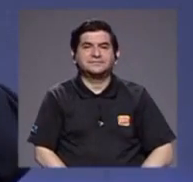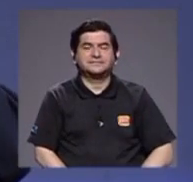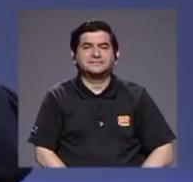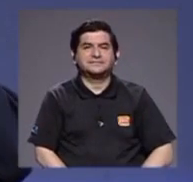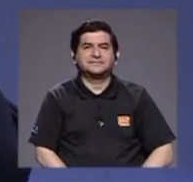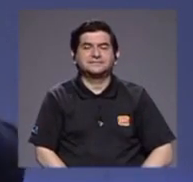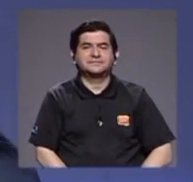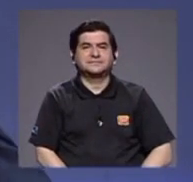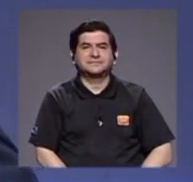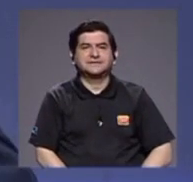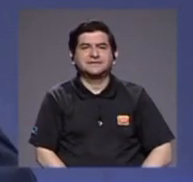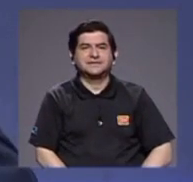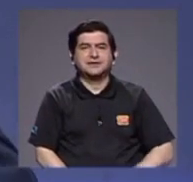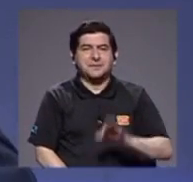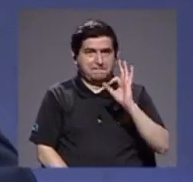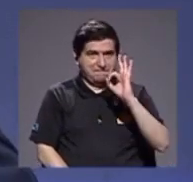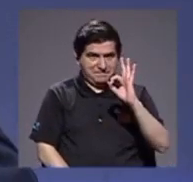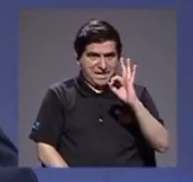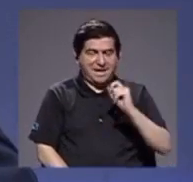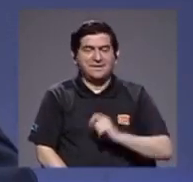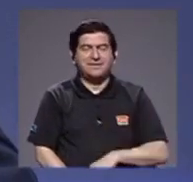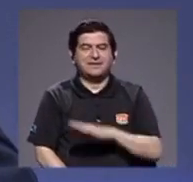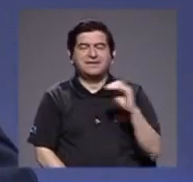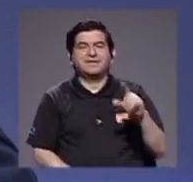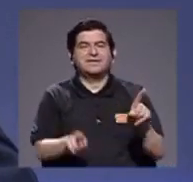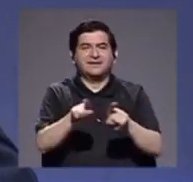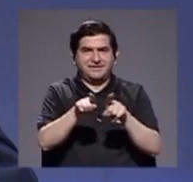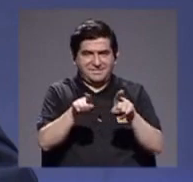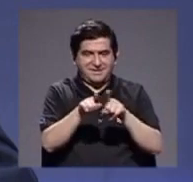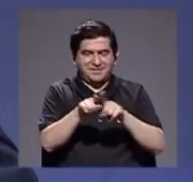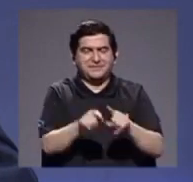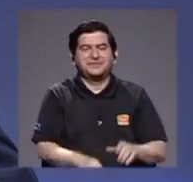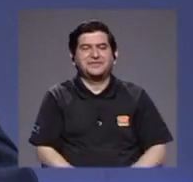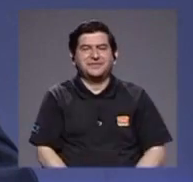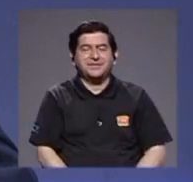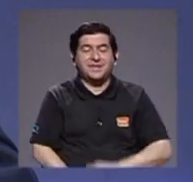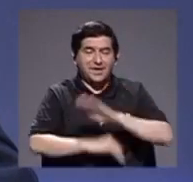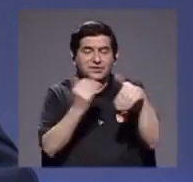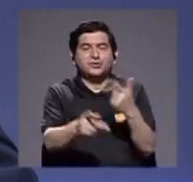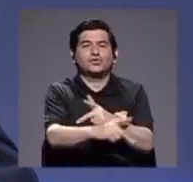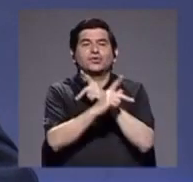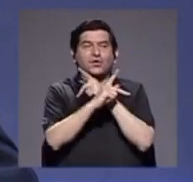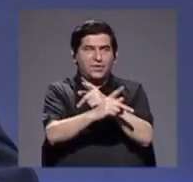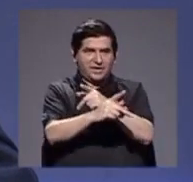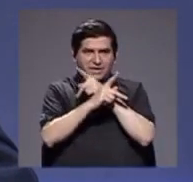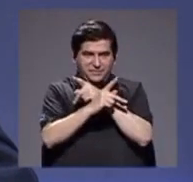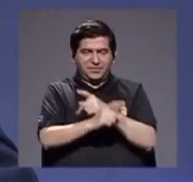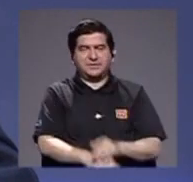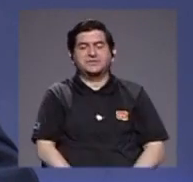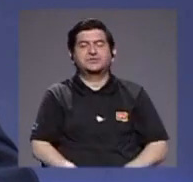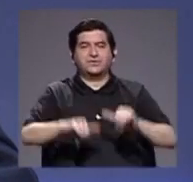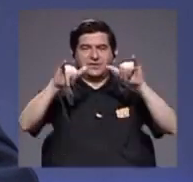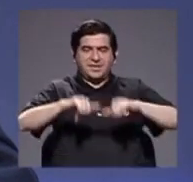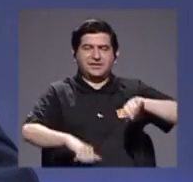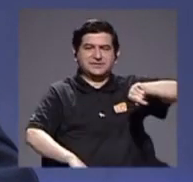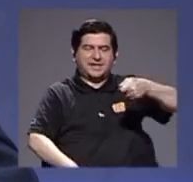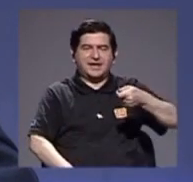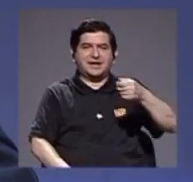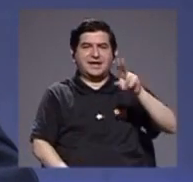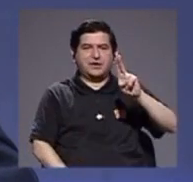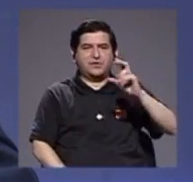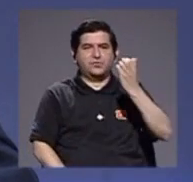pónganselo bien y usen toda la protección y quédense con canal